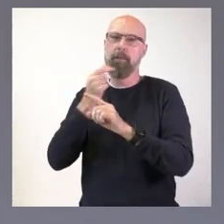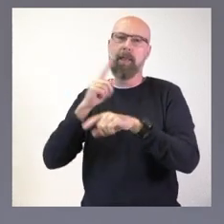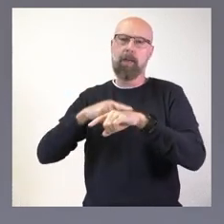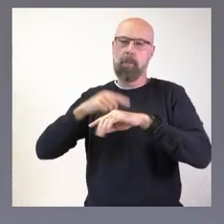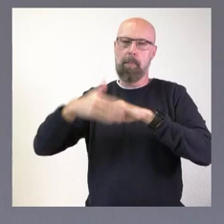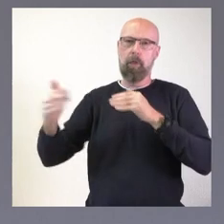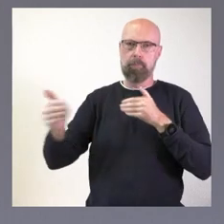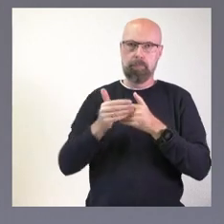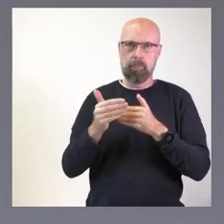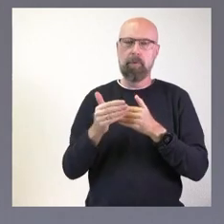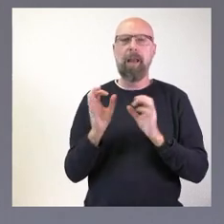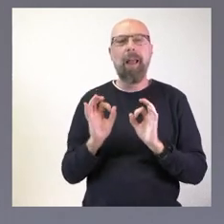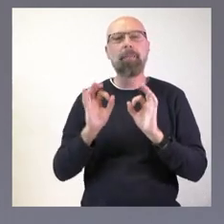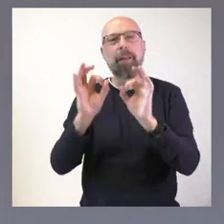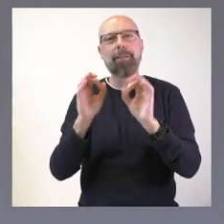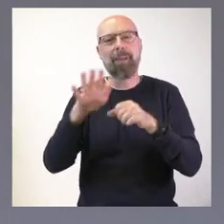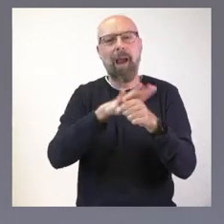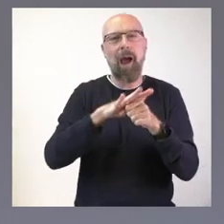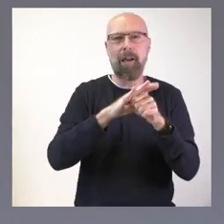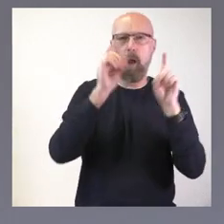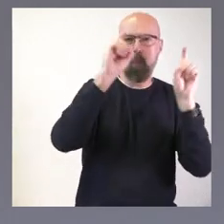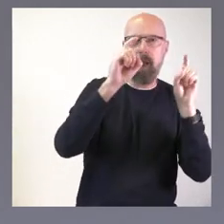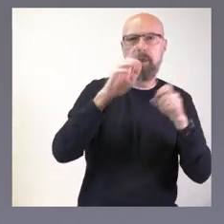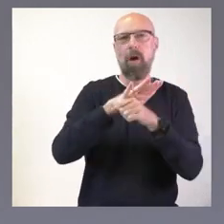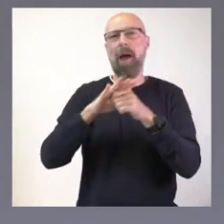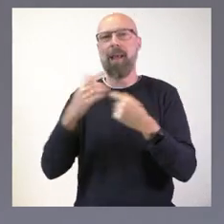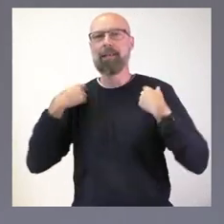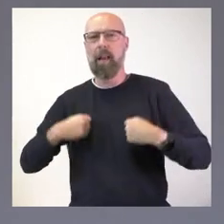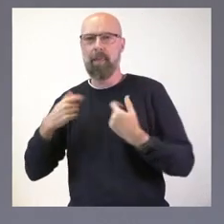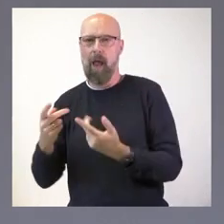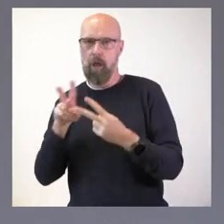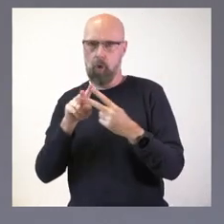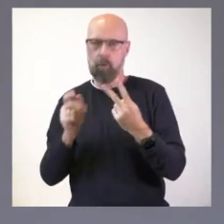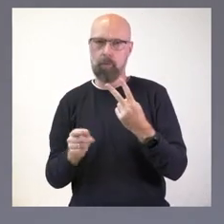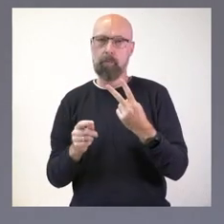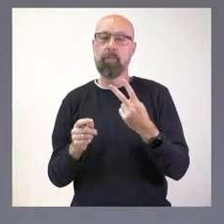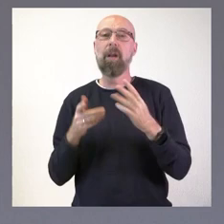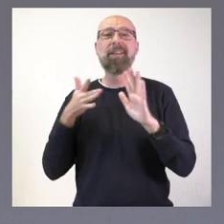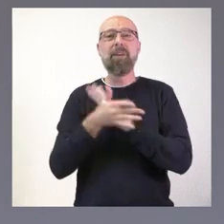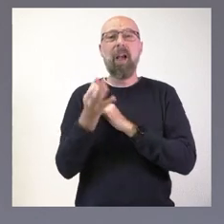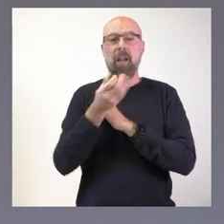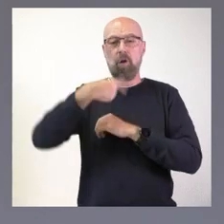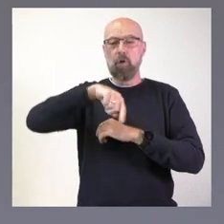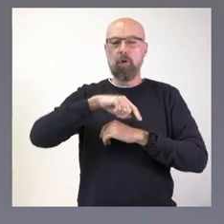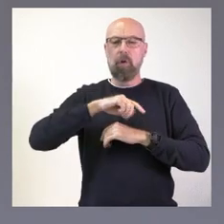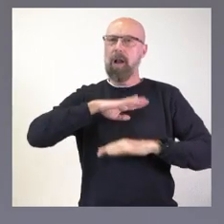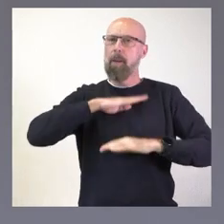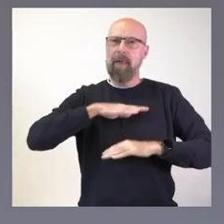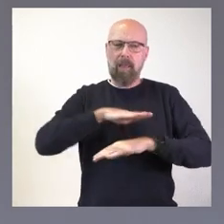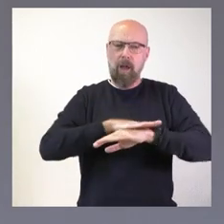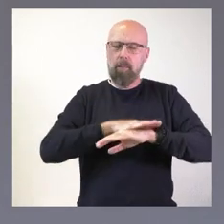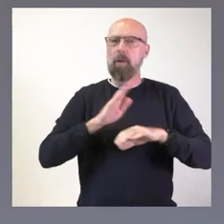y sanidad. Se trata, en definitiva, de ampliar la capacidad del Estado de ser un motor de dinamización empresarial y económica